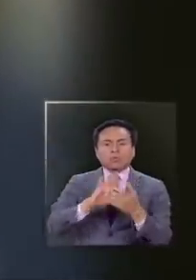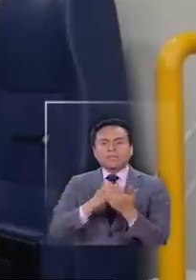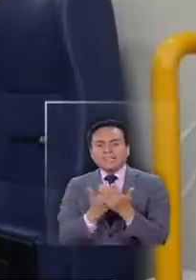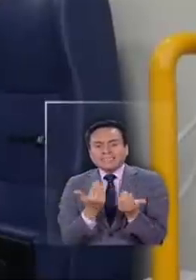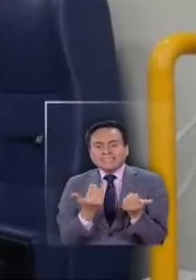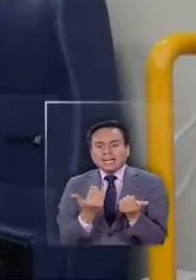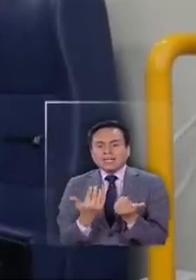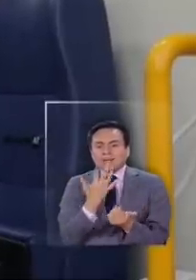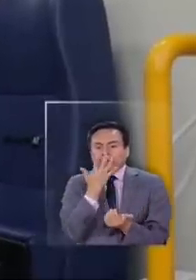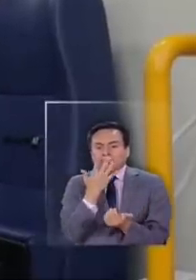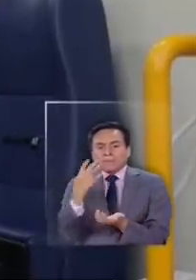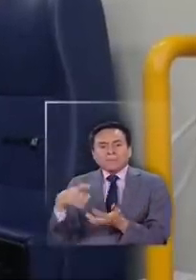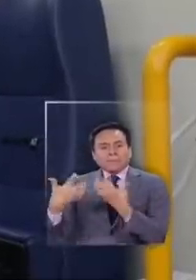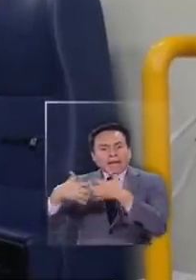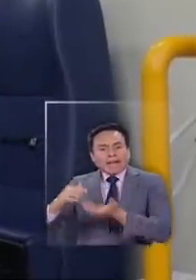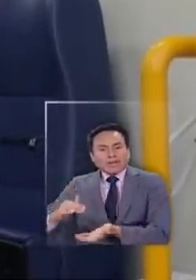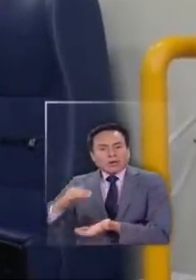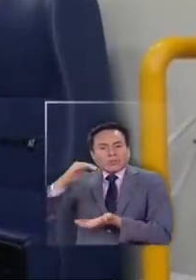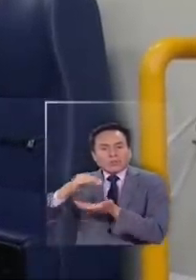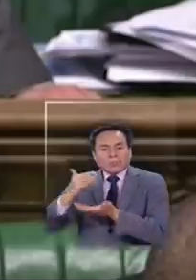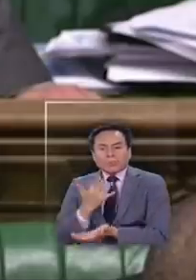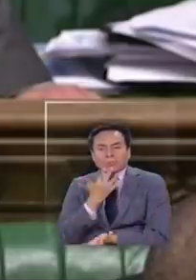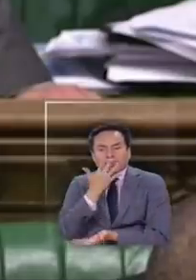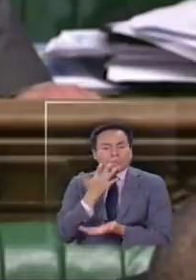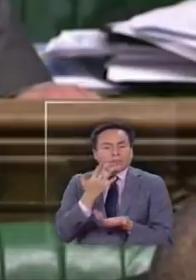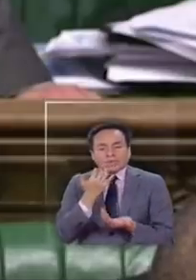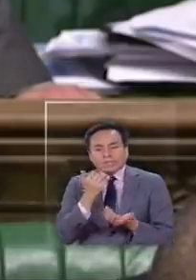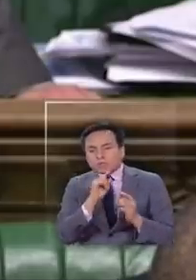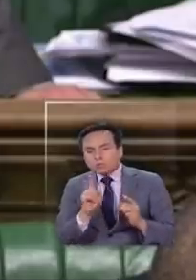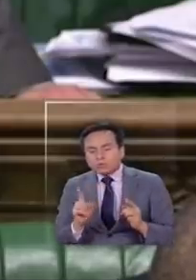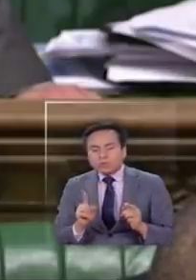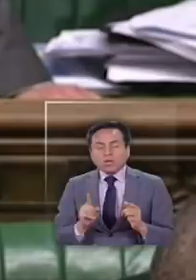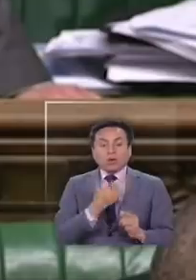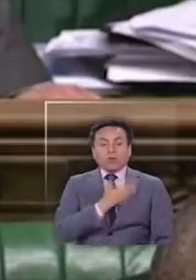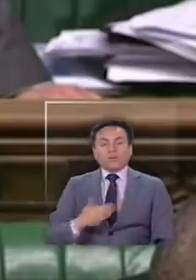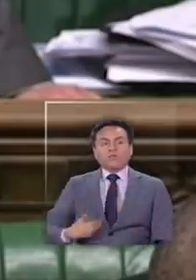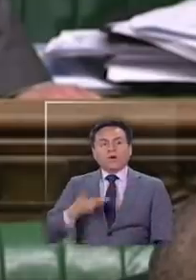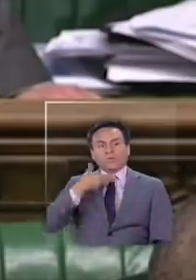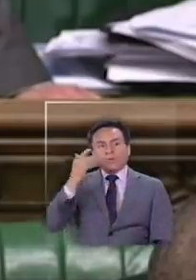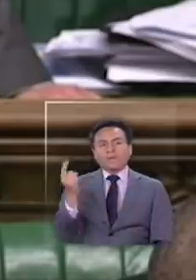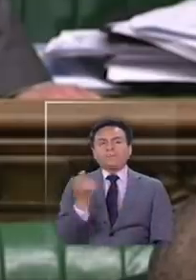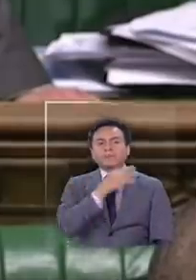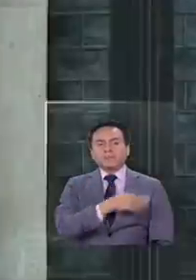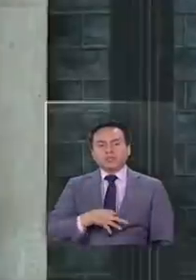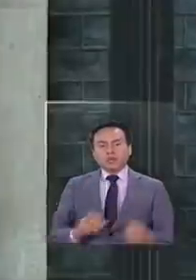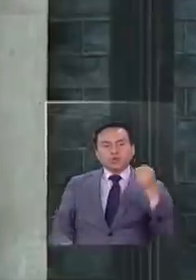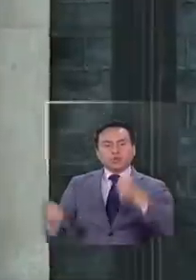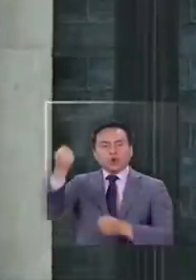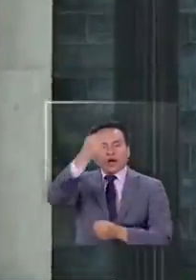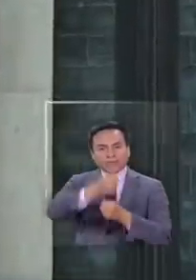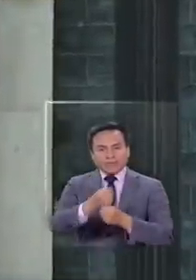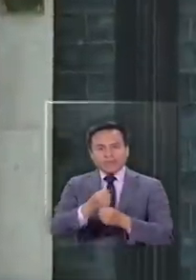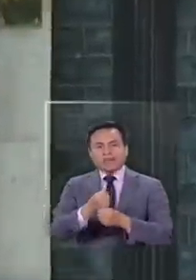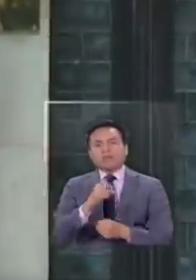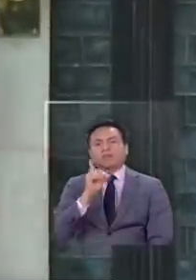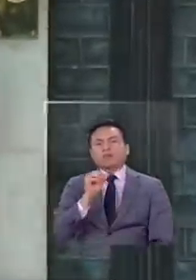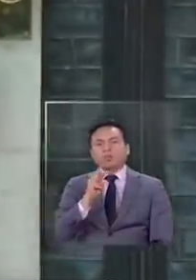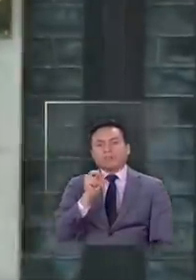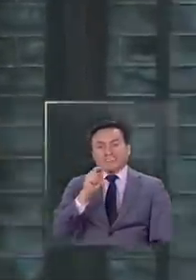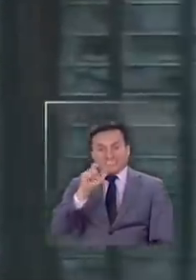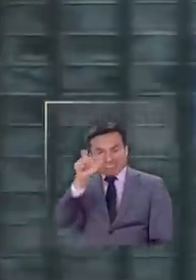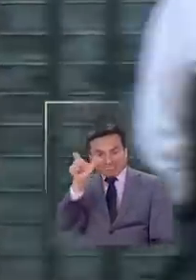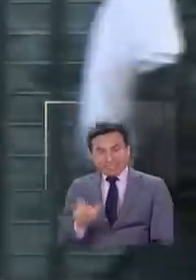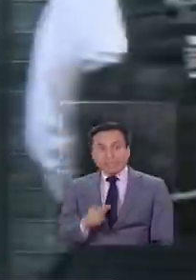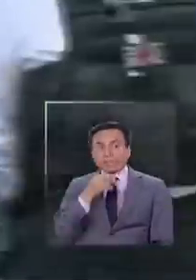necesita ventilación mecánica. Desde el gobierno habló el primer ministro subrogante, Dominic Rav,